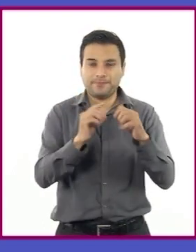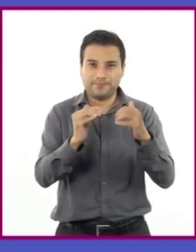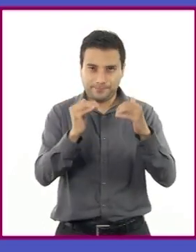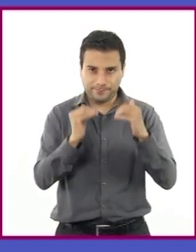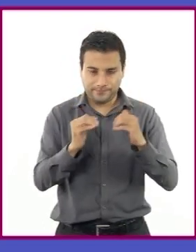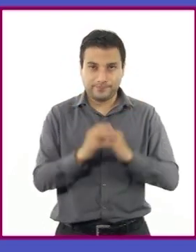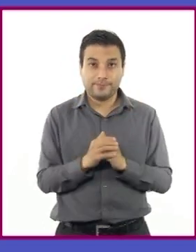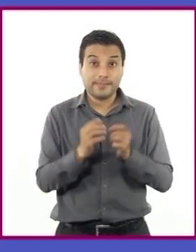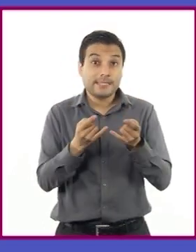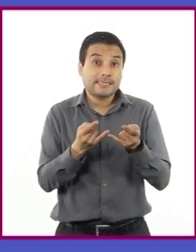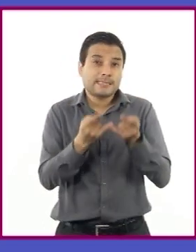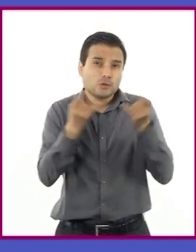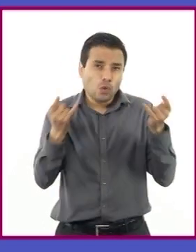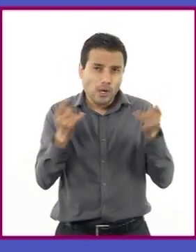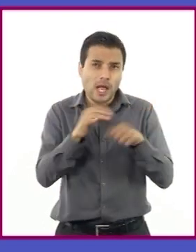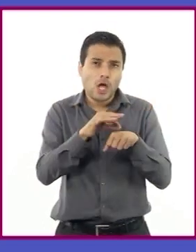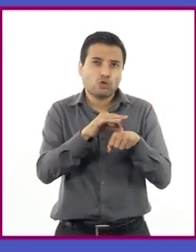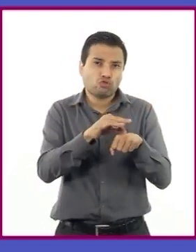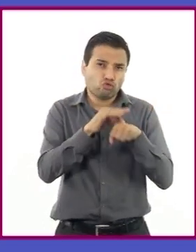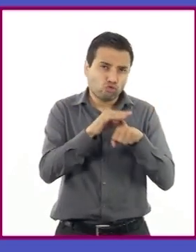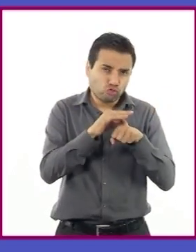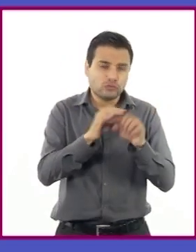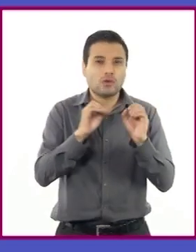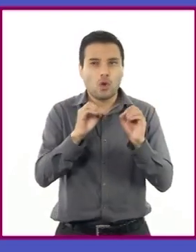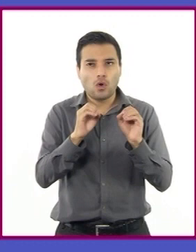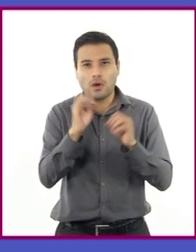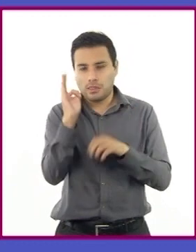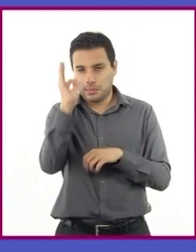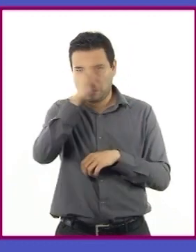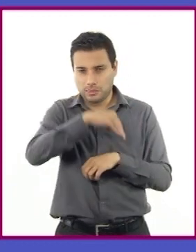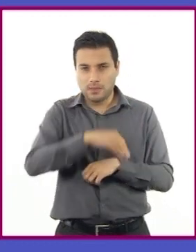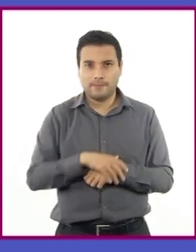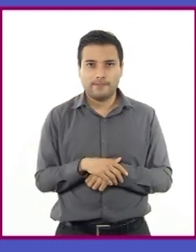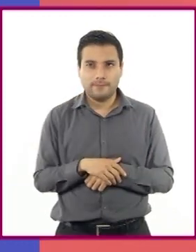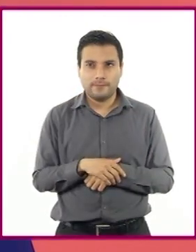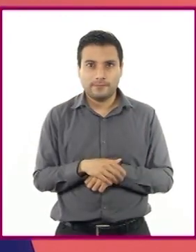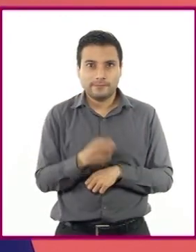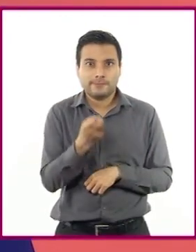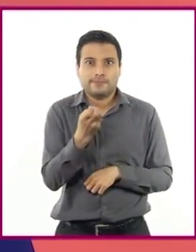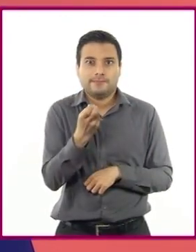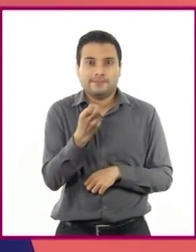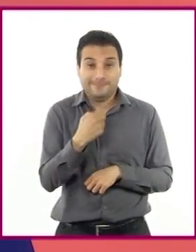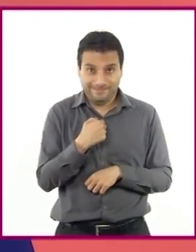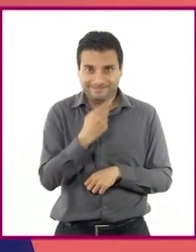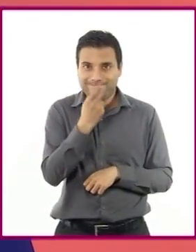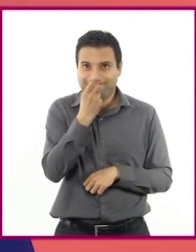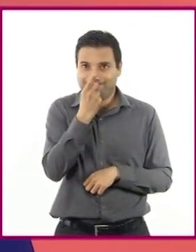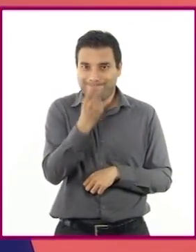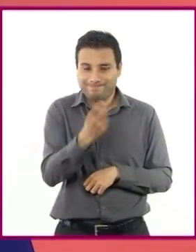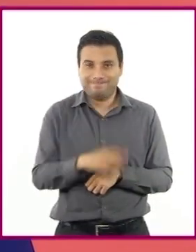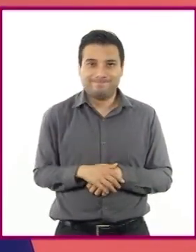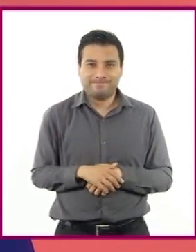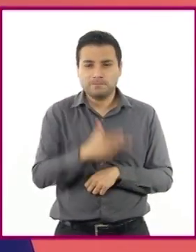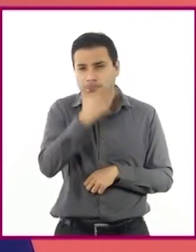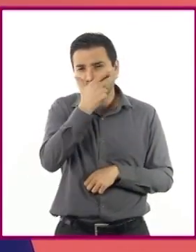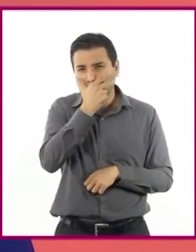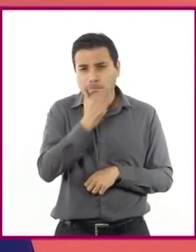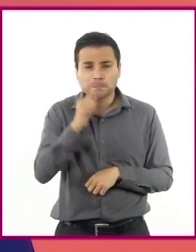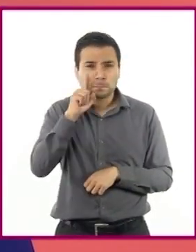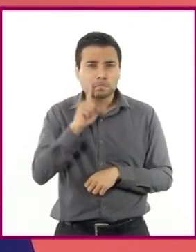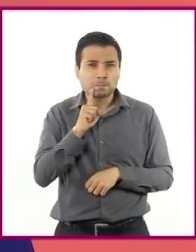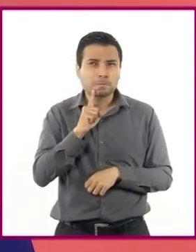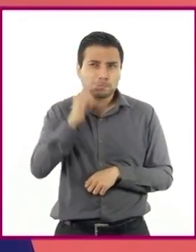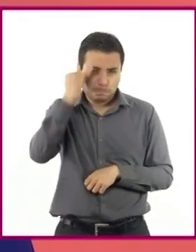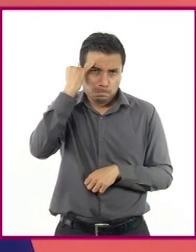Las historias pueden ser reales o ficticias. Y justo es lo que decía. La escritora o escritor puede inventar las